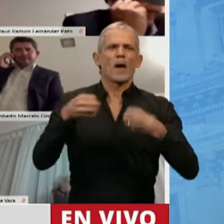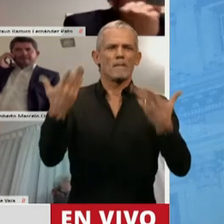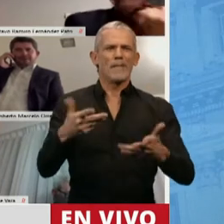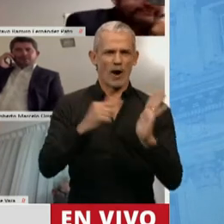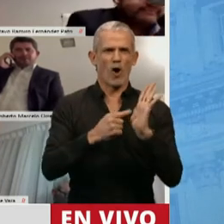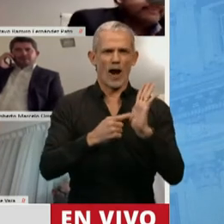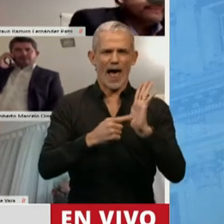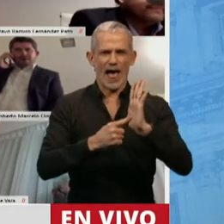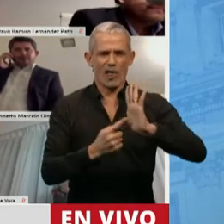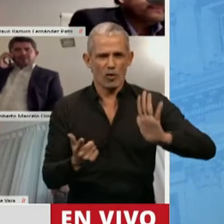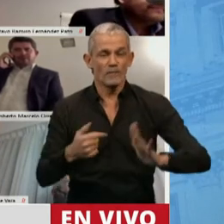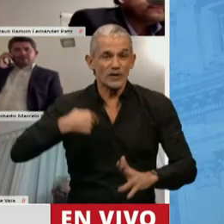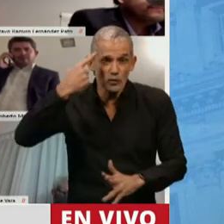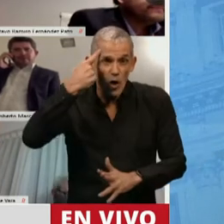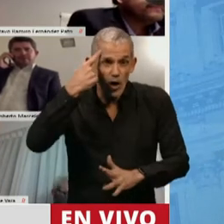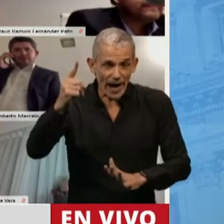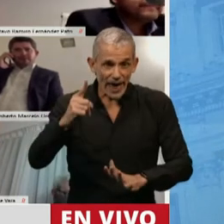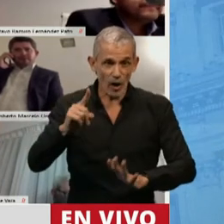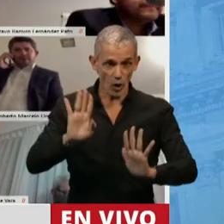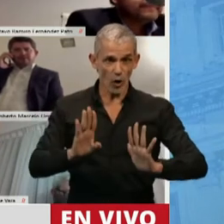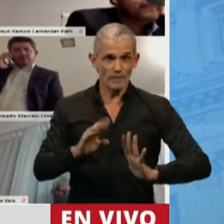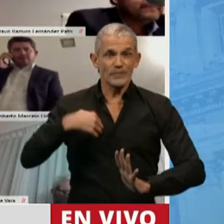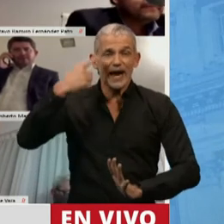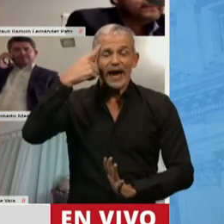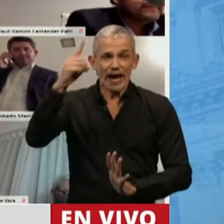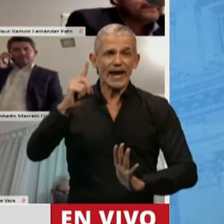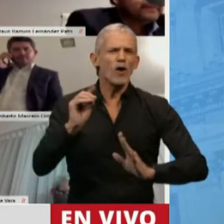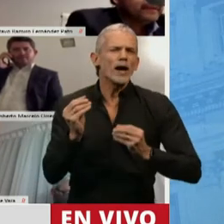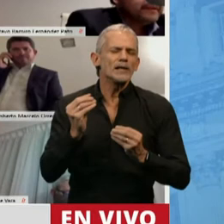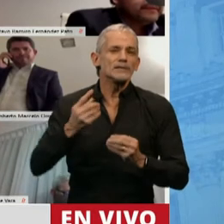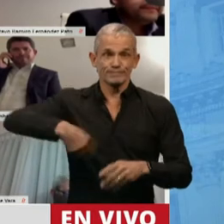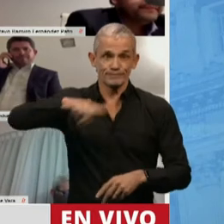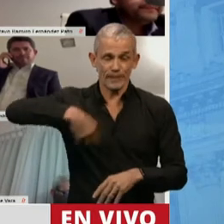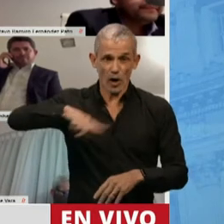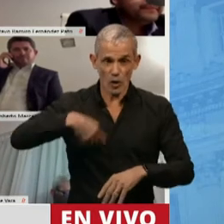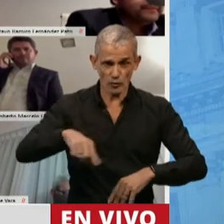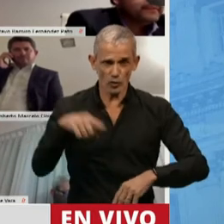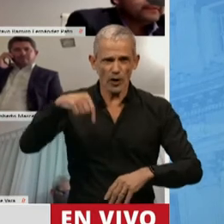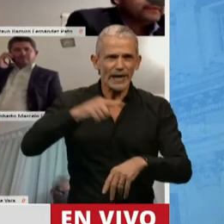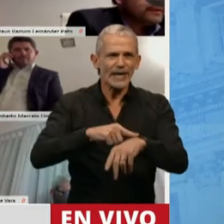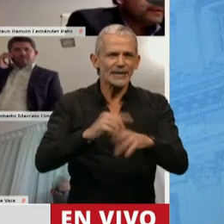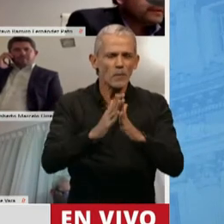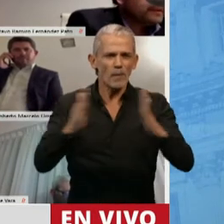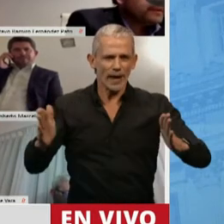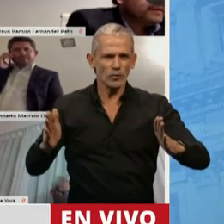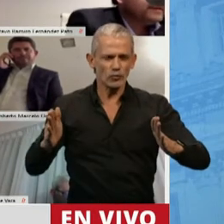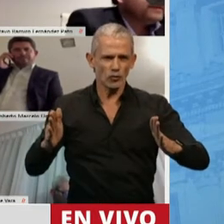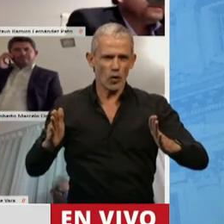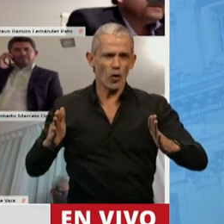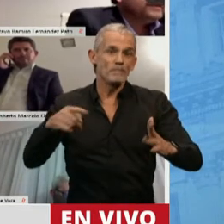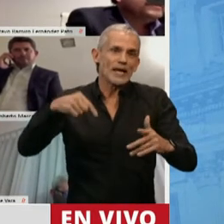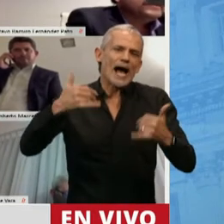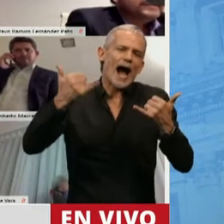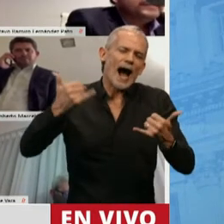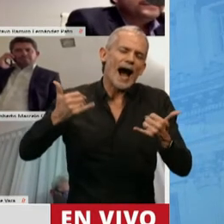enriquecido. Me parece, señora Presidenta, que estamos en este momento donde mientras